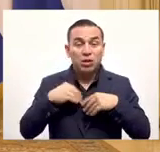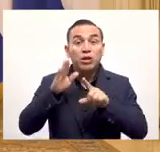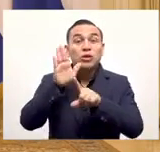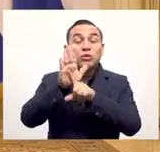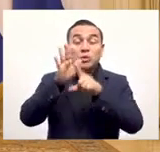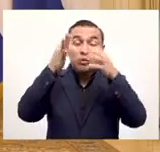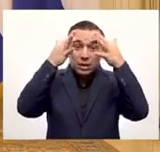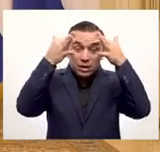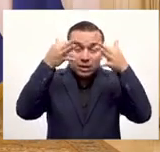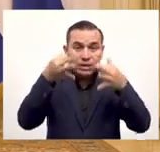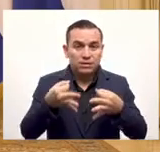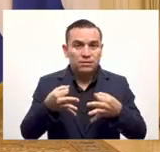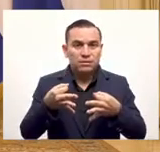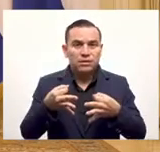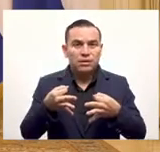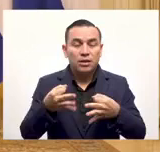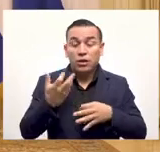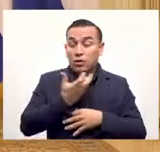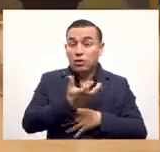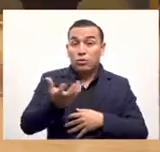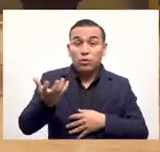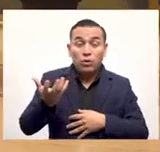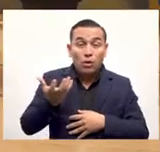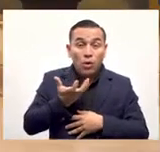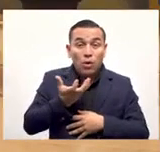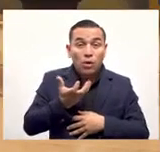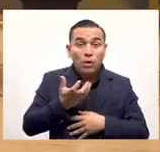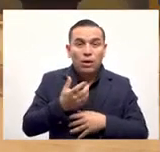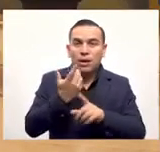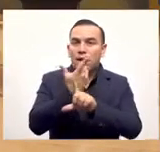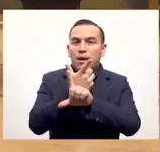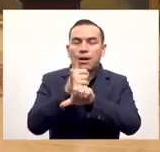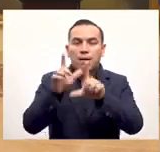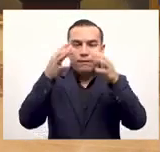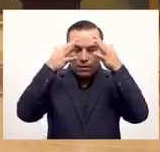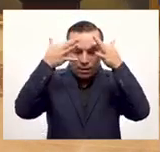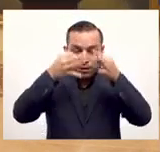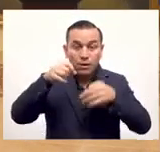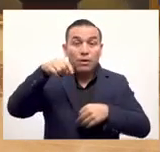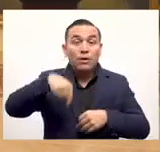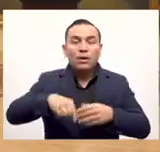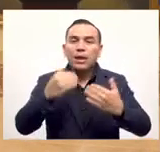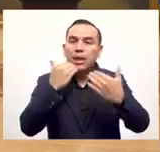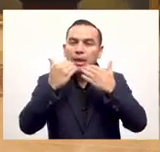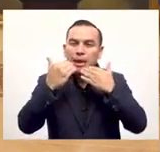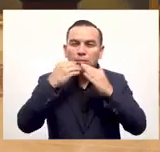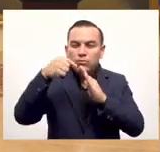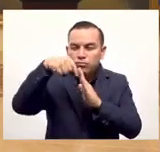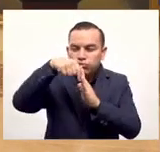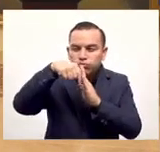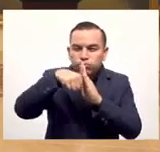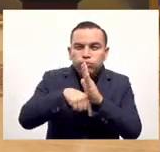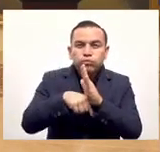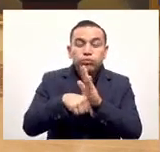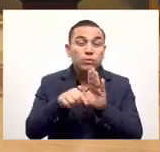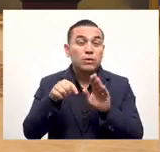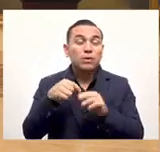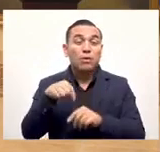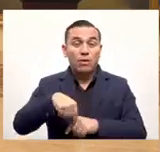por ningún tipo de pago. Será totalmente opcional. ¿Cómo va a ser opcional? Eso es lo que vamos a explicar un poquito